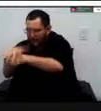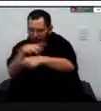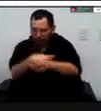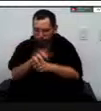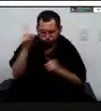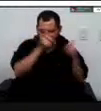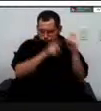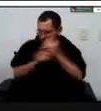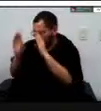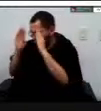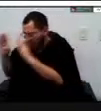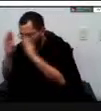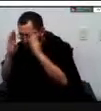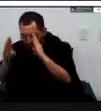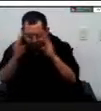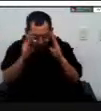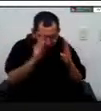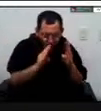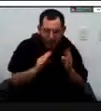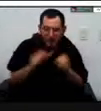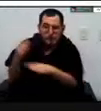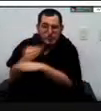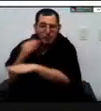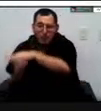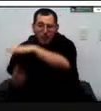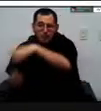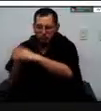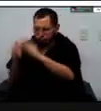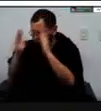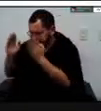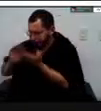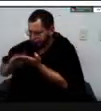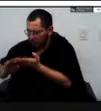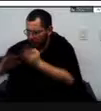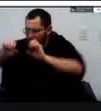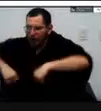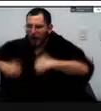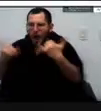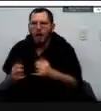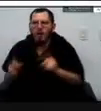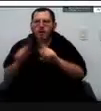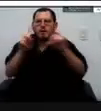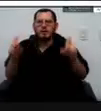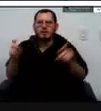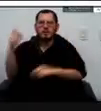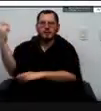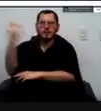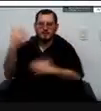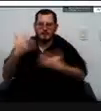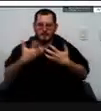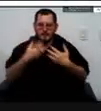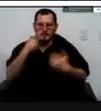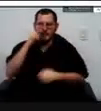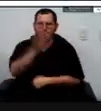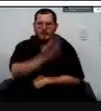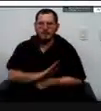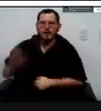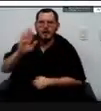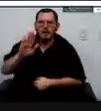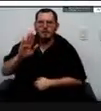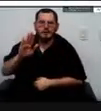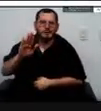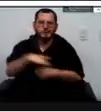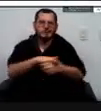nuestra de nuestra actividad ya como como sistema nacional de gestión del riesgo pues entendimos que